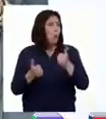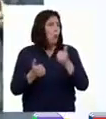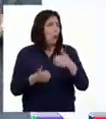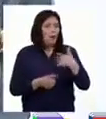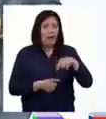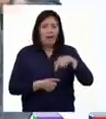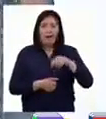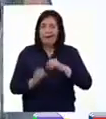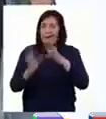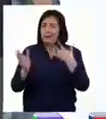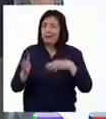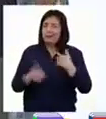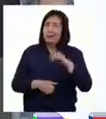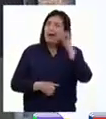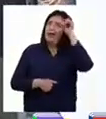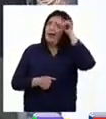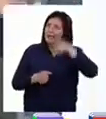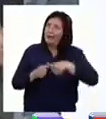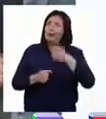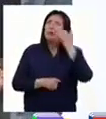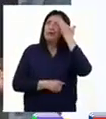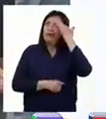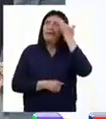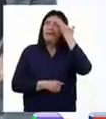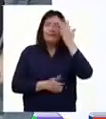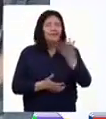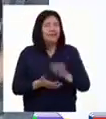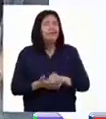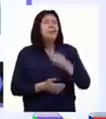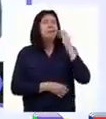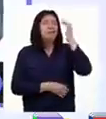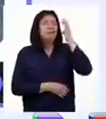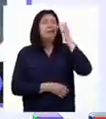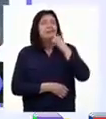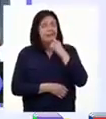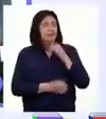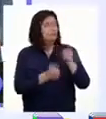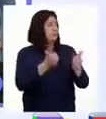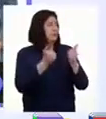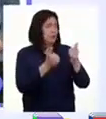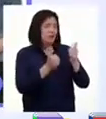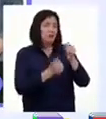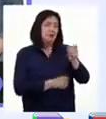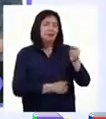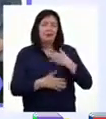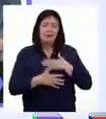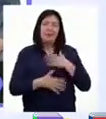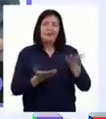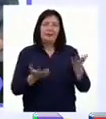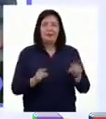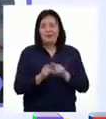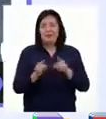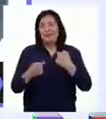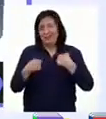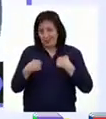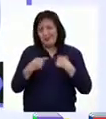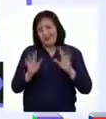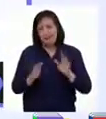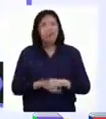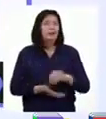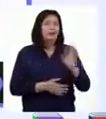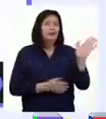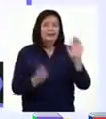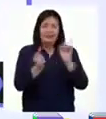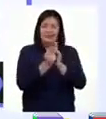actividad que nos ha permitido recordar, conocer y también reflexionar. Qué bueno que lo hayas disfrutado tanto como yo, Pati.